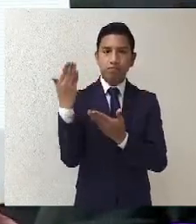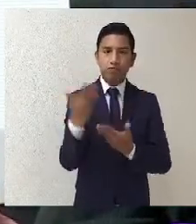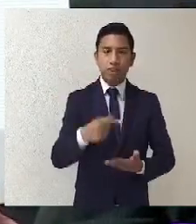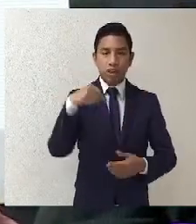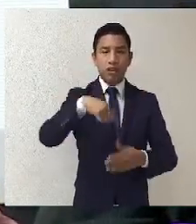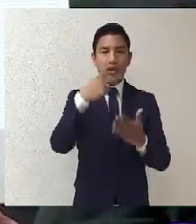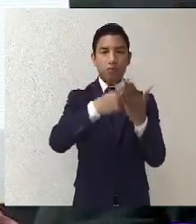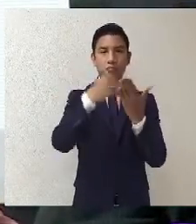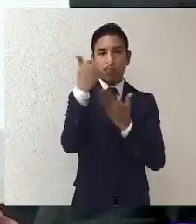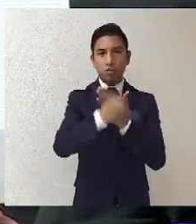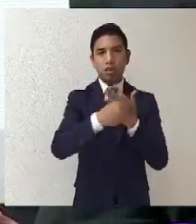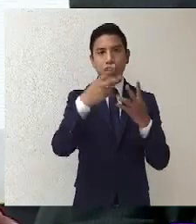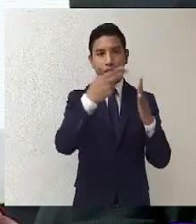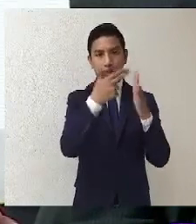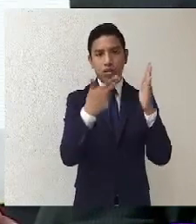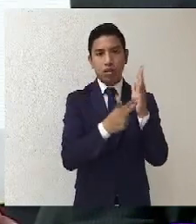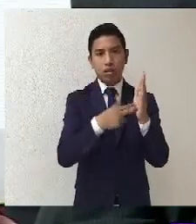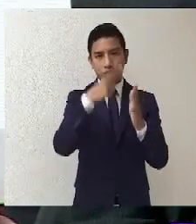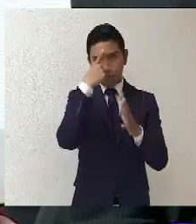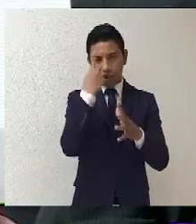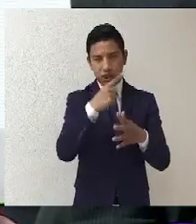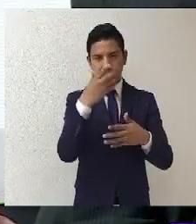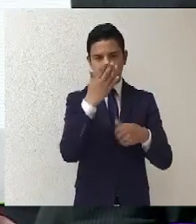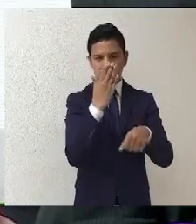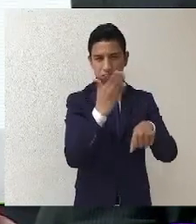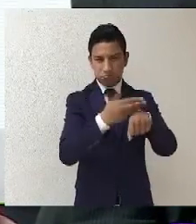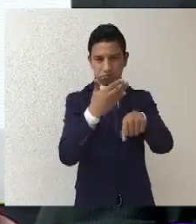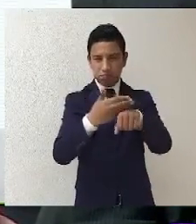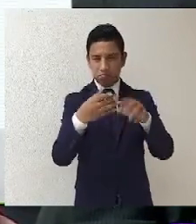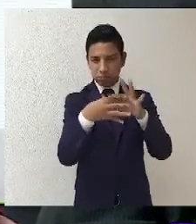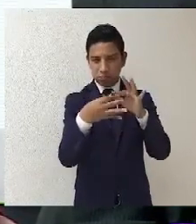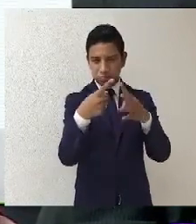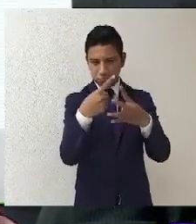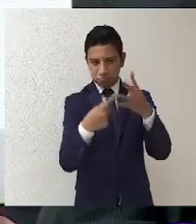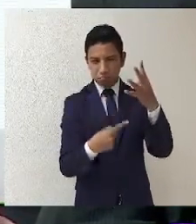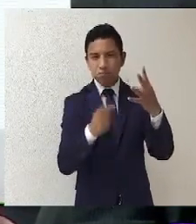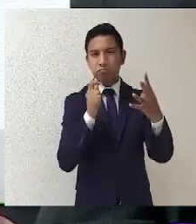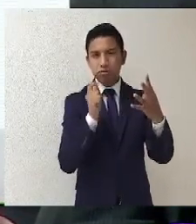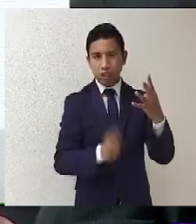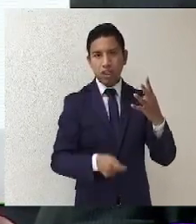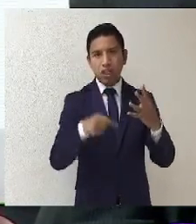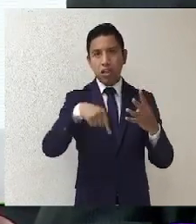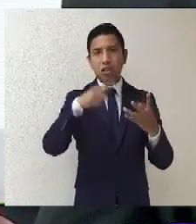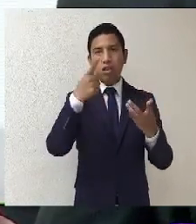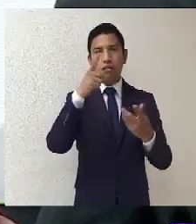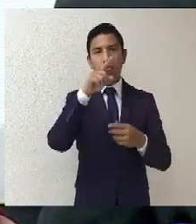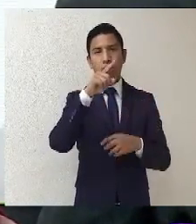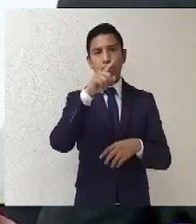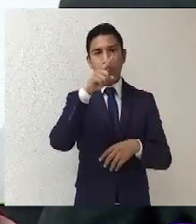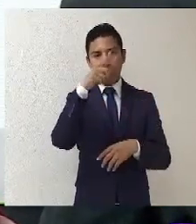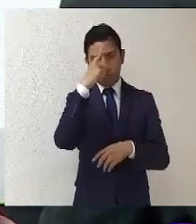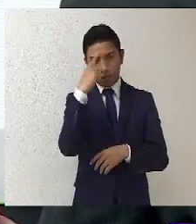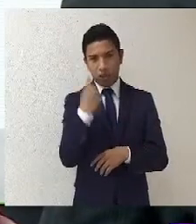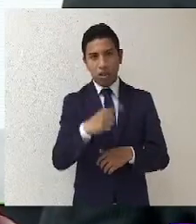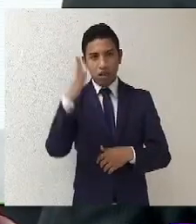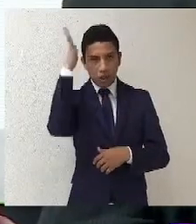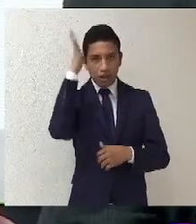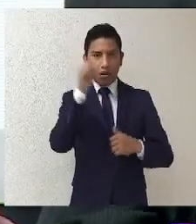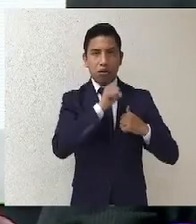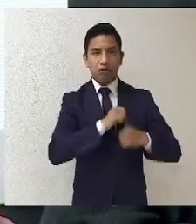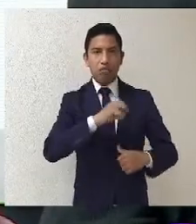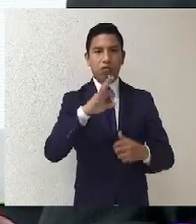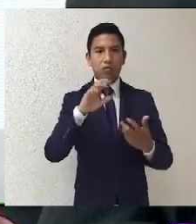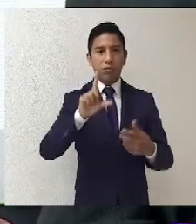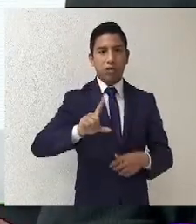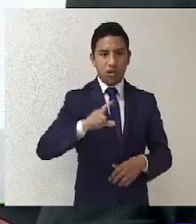proyecto, que es el taller de análisis de sentencias del Tribunal Electoral del Poder Judicial de la Federación. Muy importante para